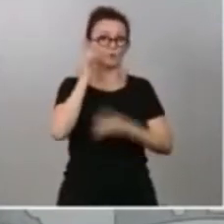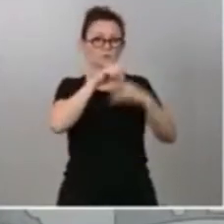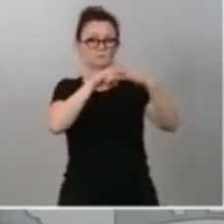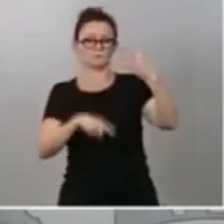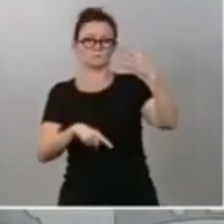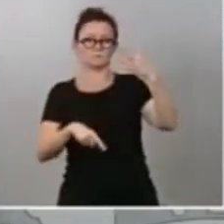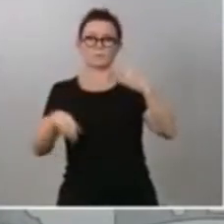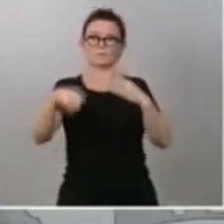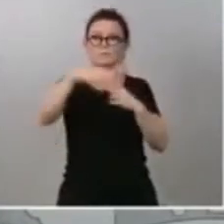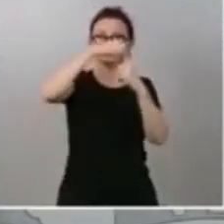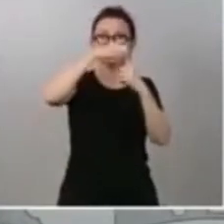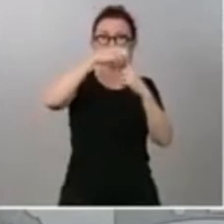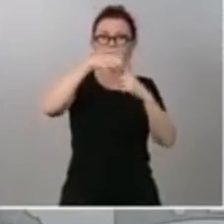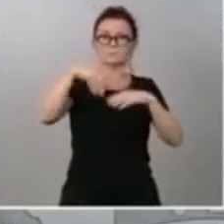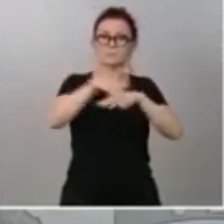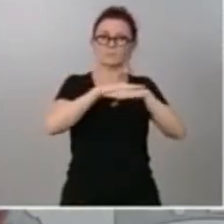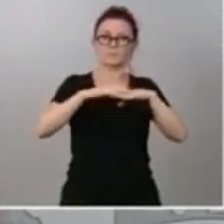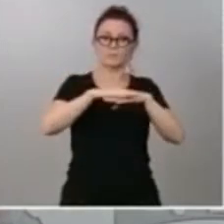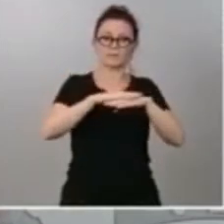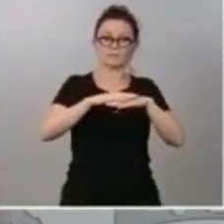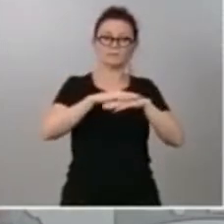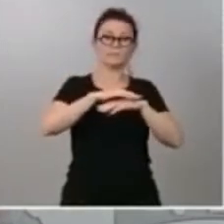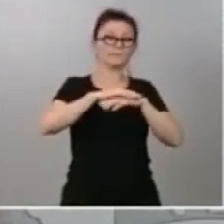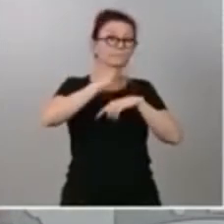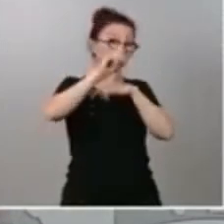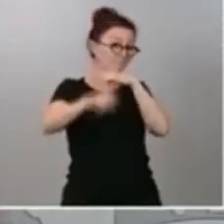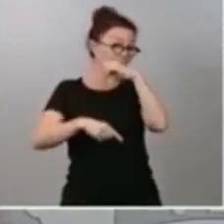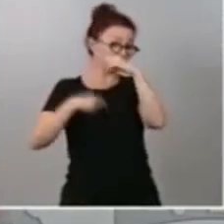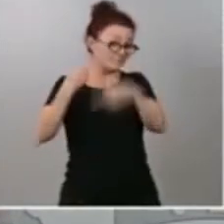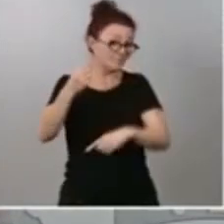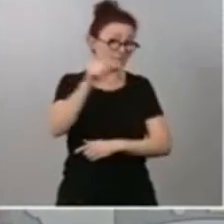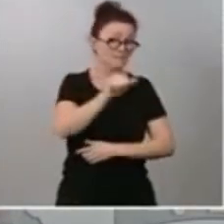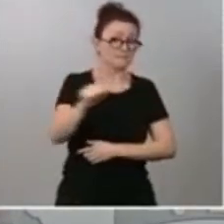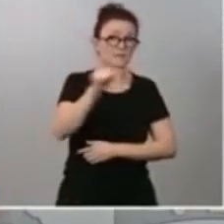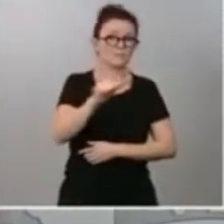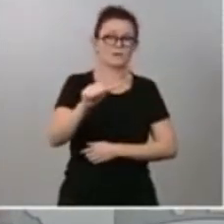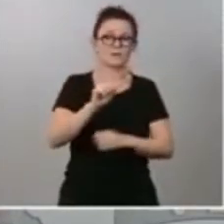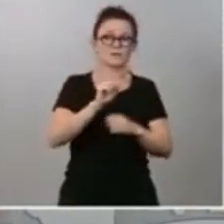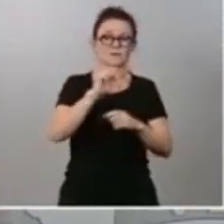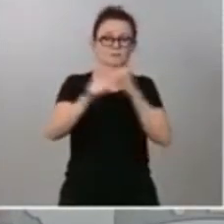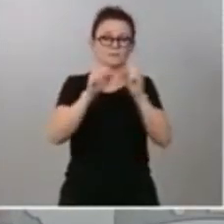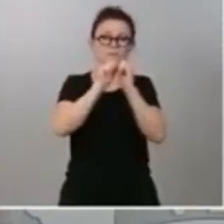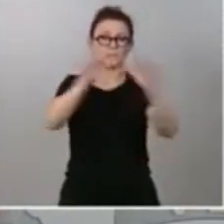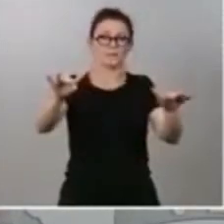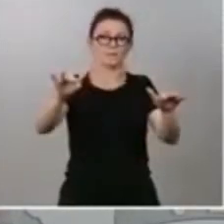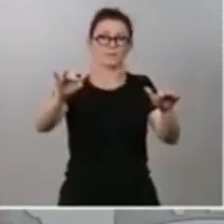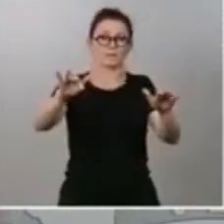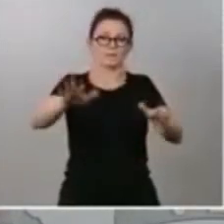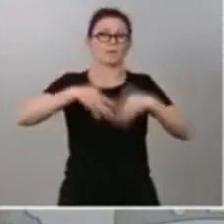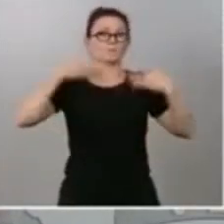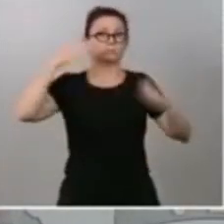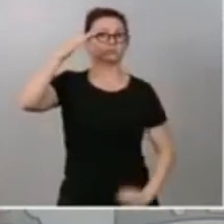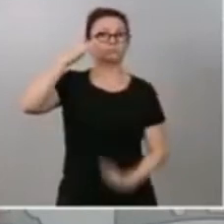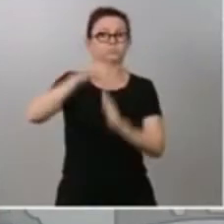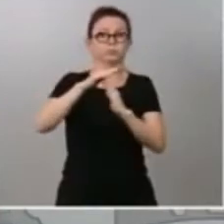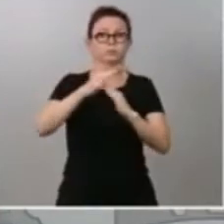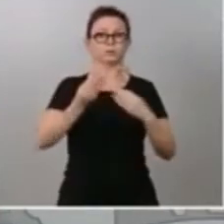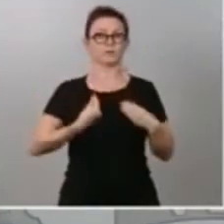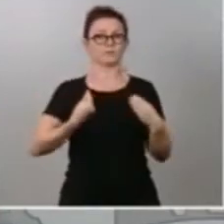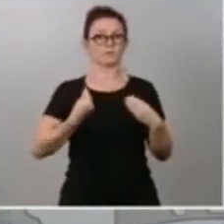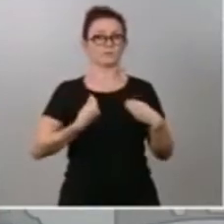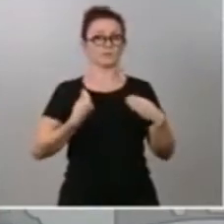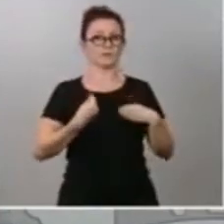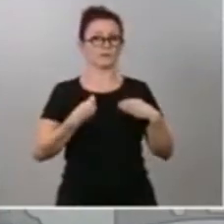A las pocas semanas la pandemia irrumpió en nuestras vidas, en las vidas de los españoles, de los europeos, de todos los ciudadanos del mundo